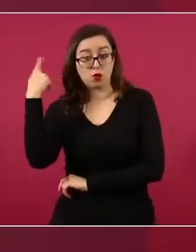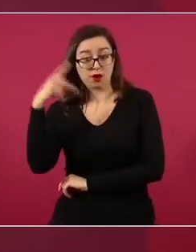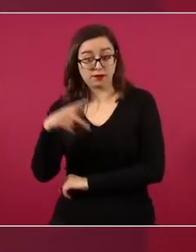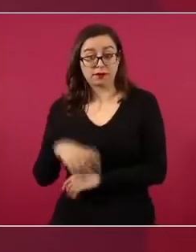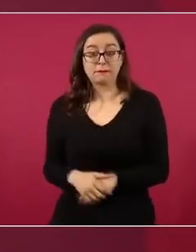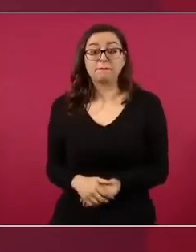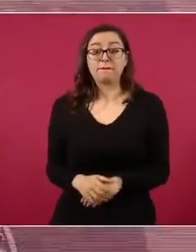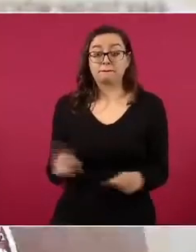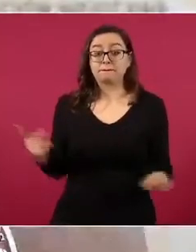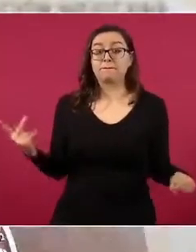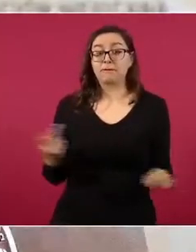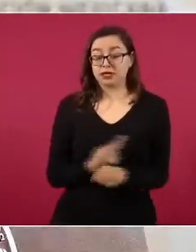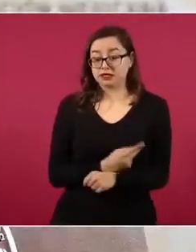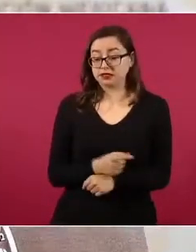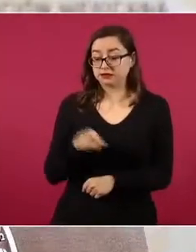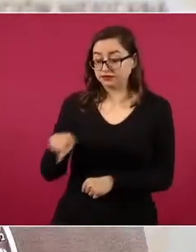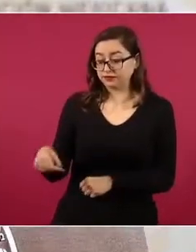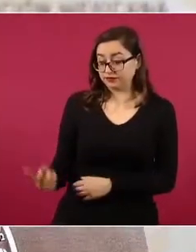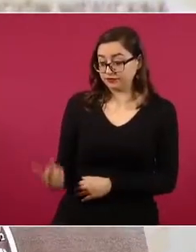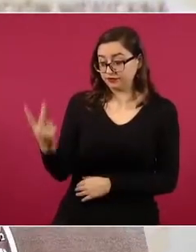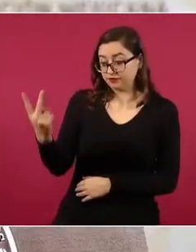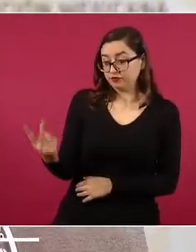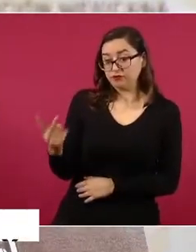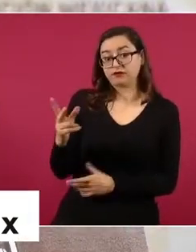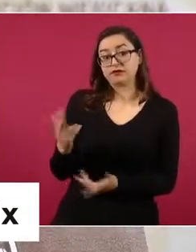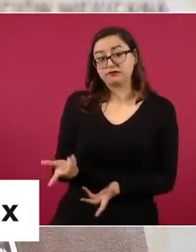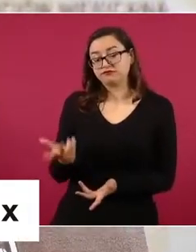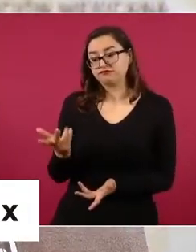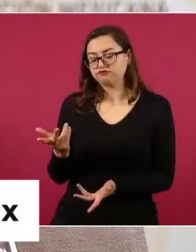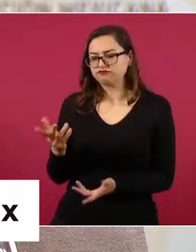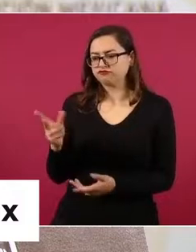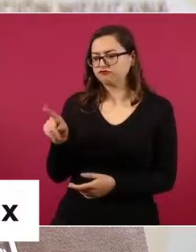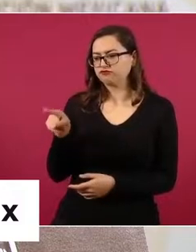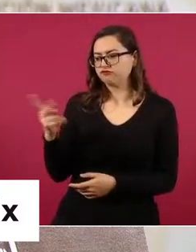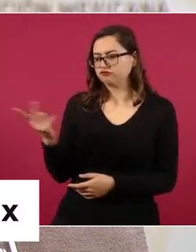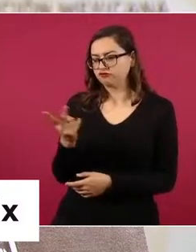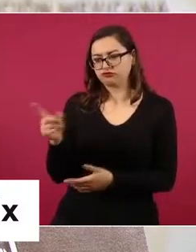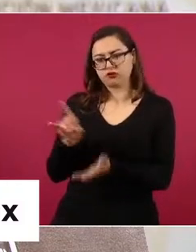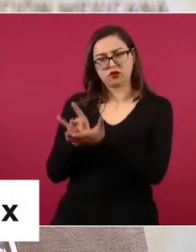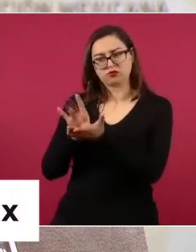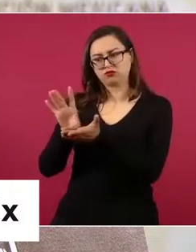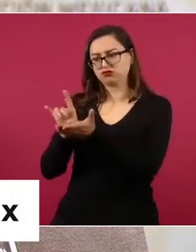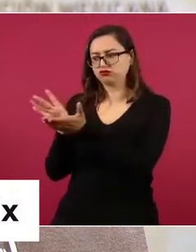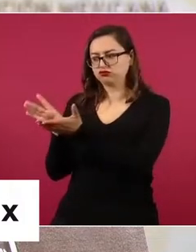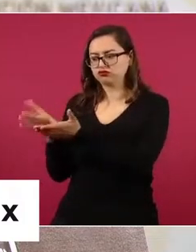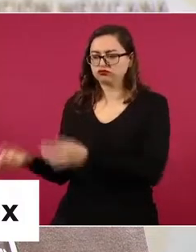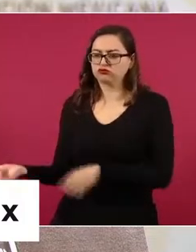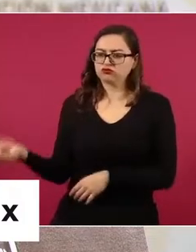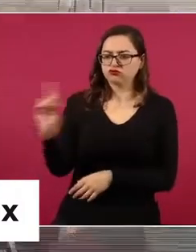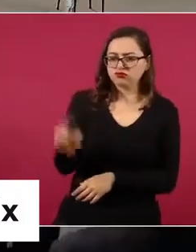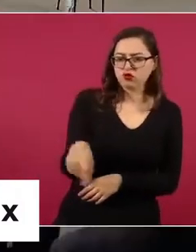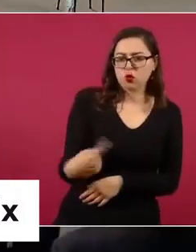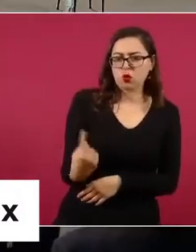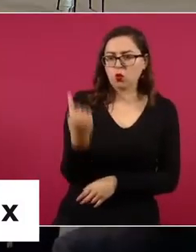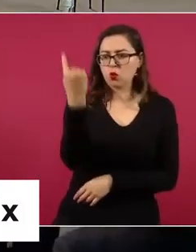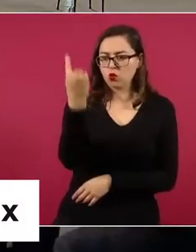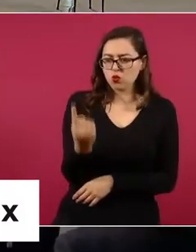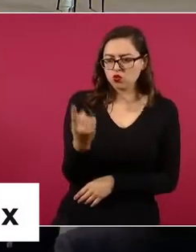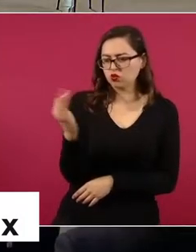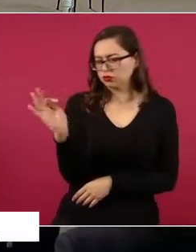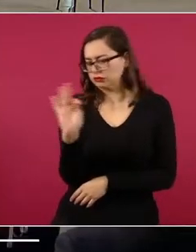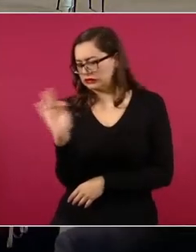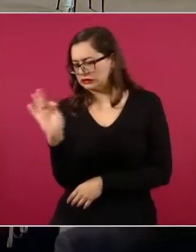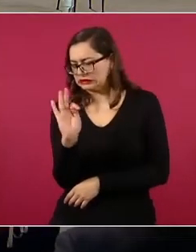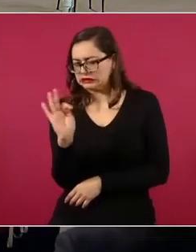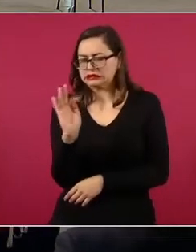causaron baja y el resto se encuentra bajo un procedimiento administrativo para determinar las responsabilidades del caso.